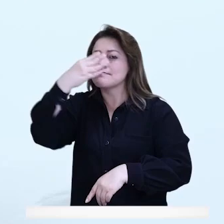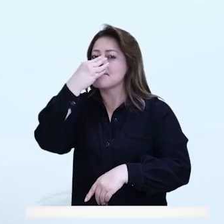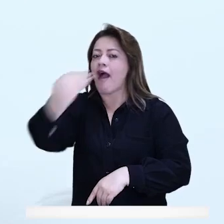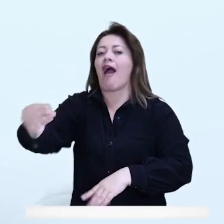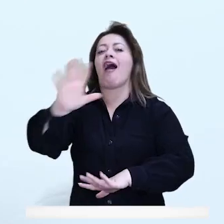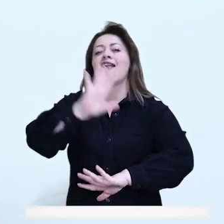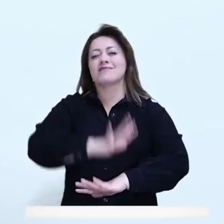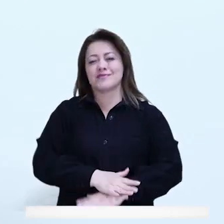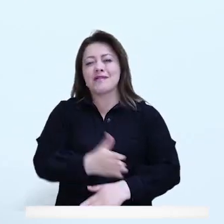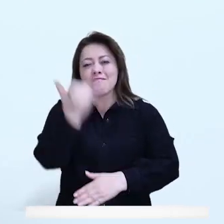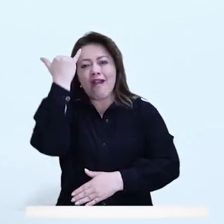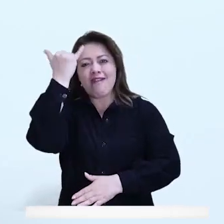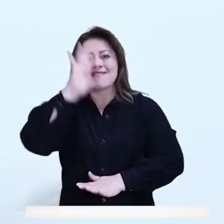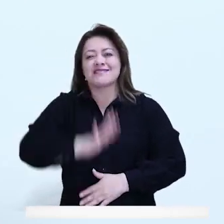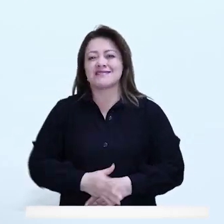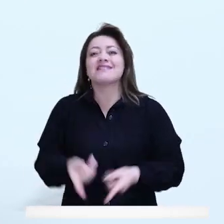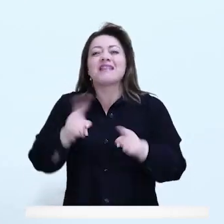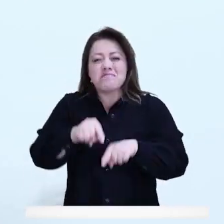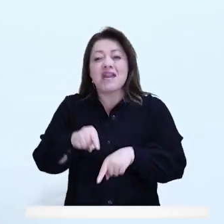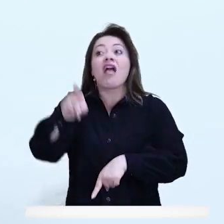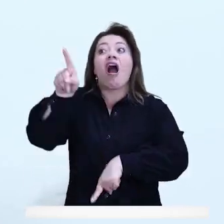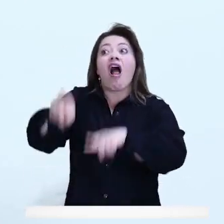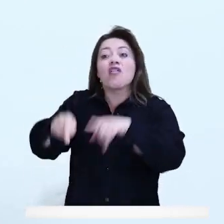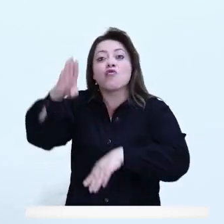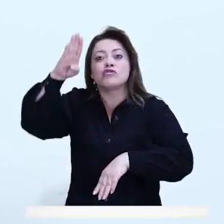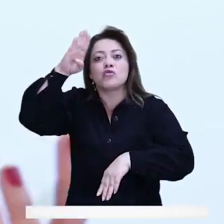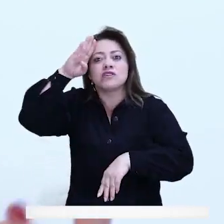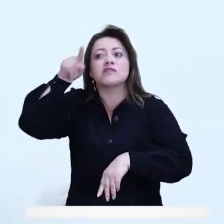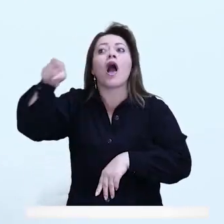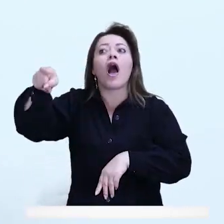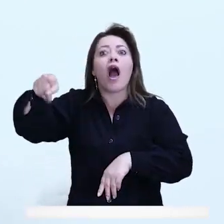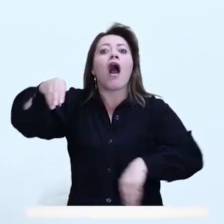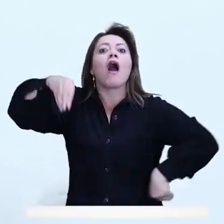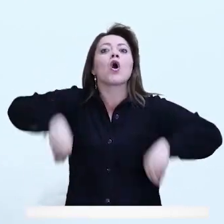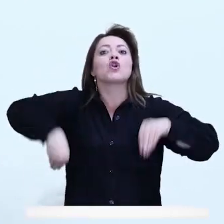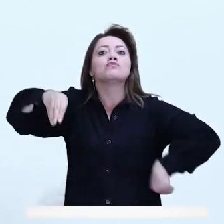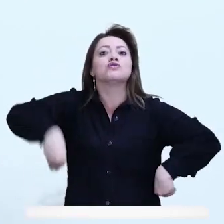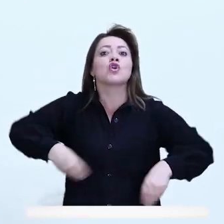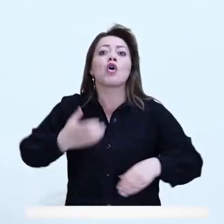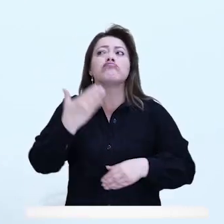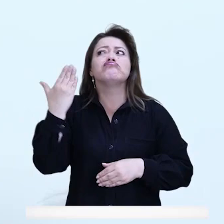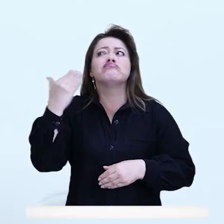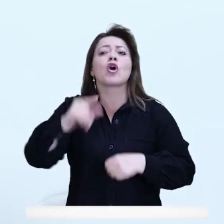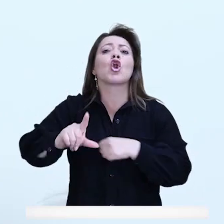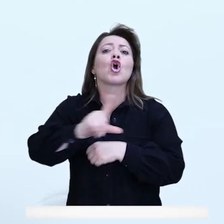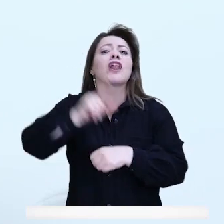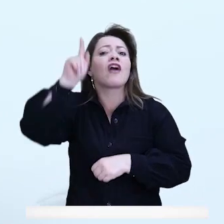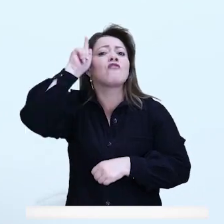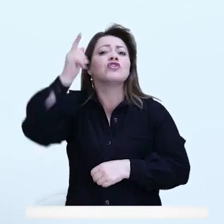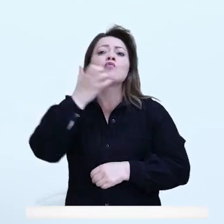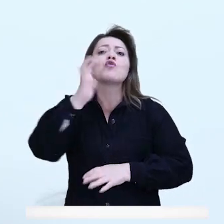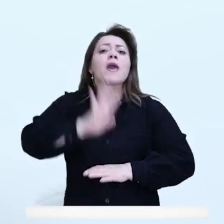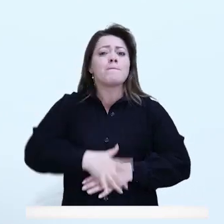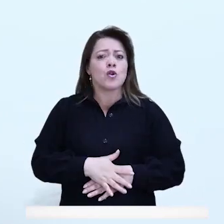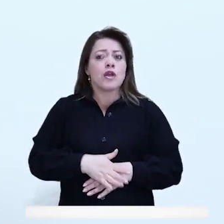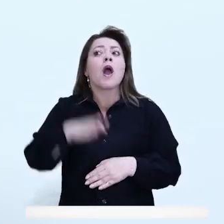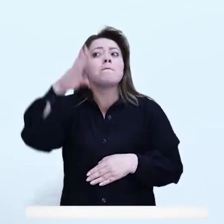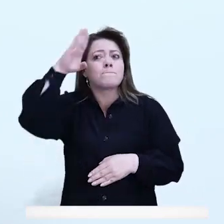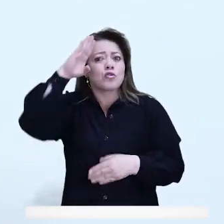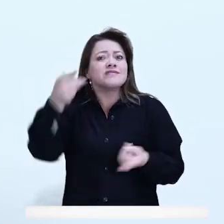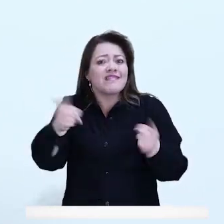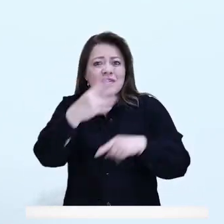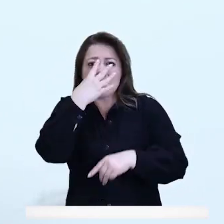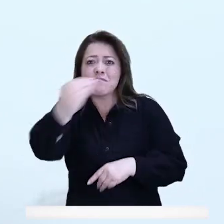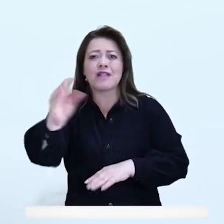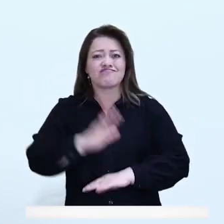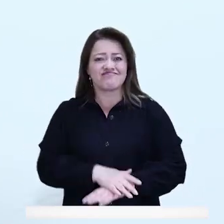estén metidos, algunos de ellos, en temas de corrupción como ocurrió hace poco en la localidad de Fontibón. Es vergonzoso y